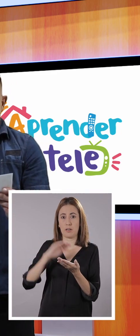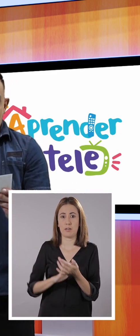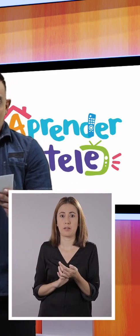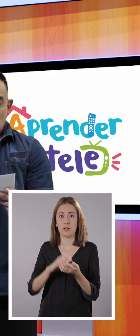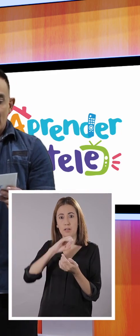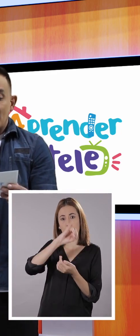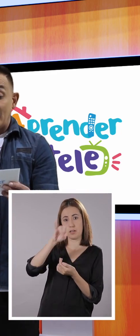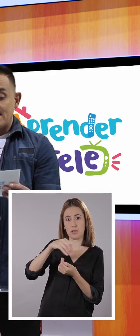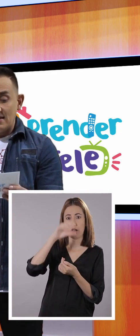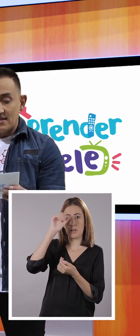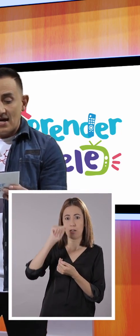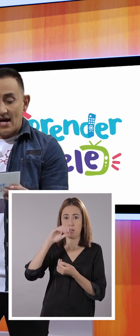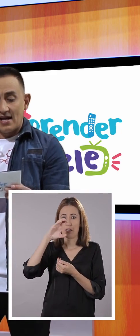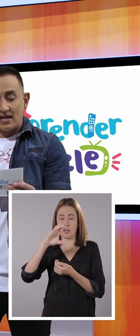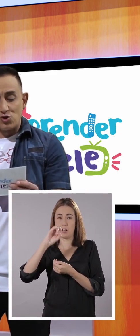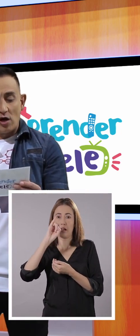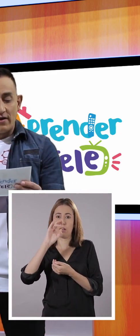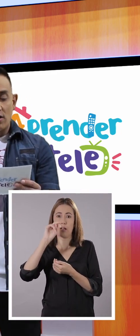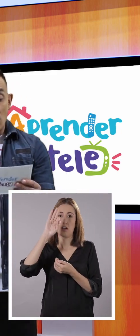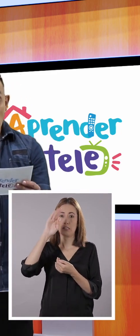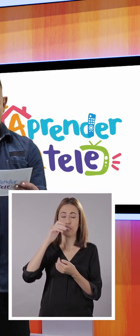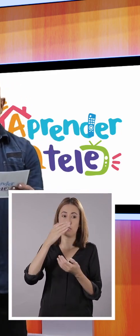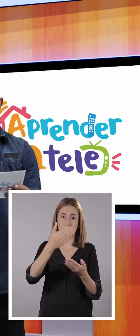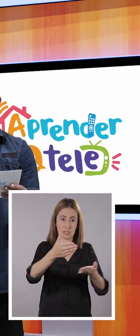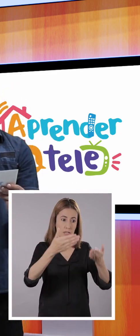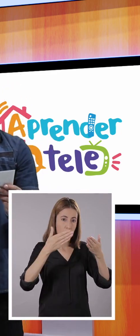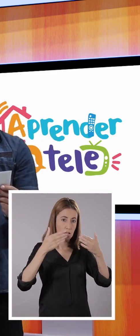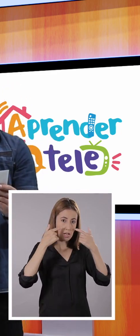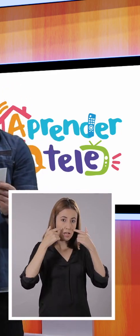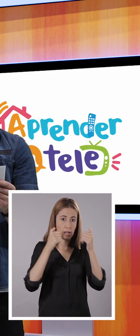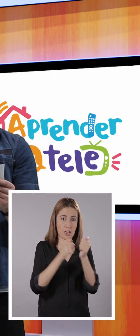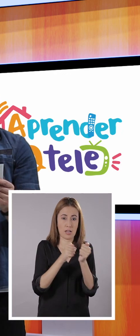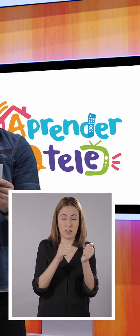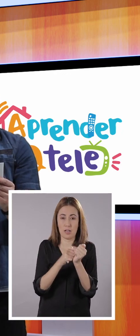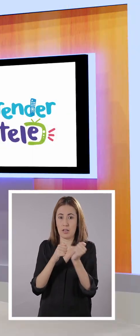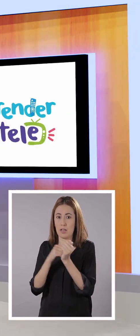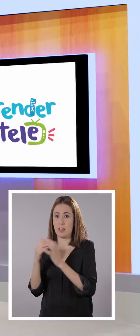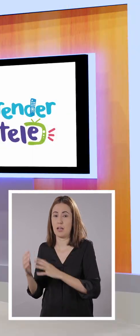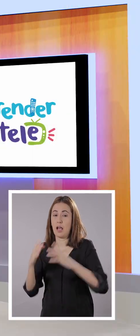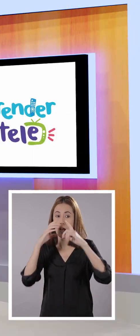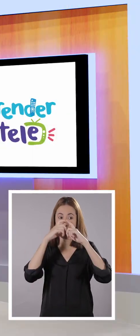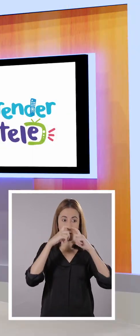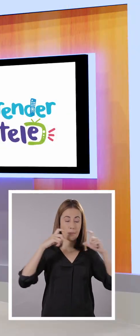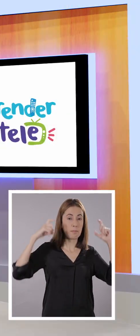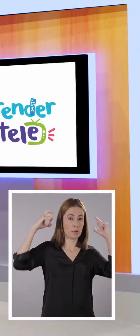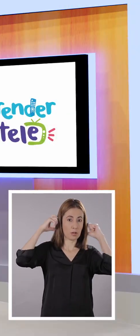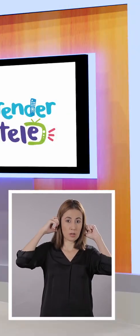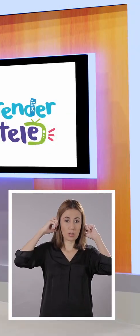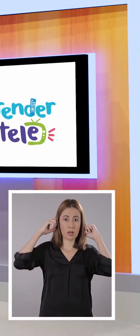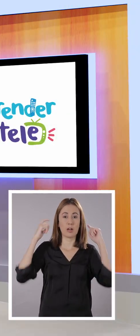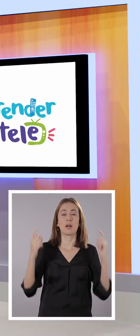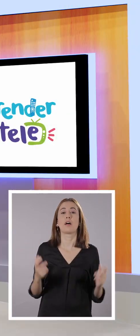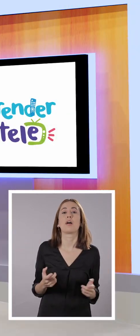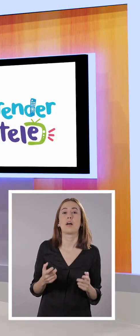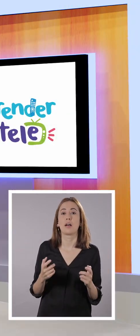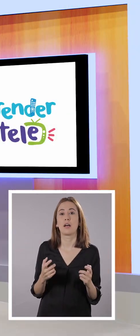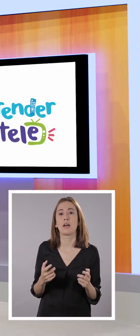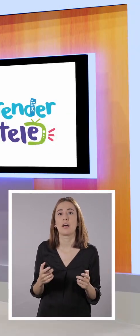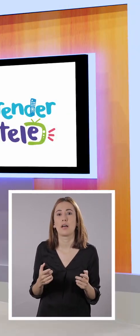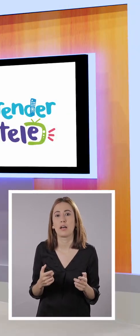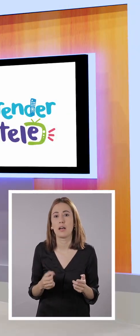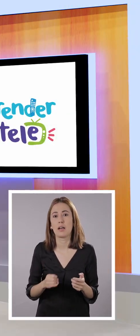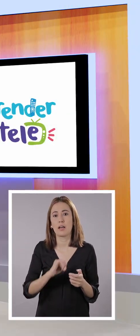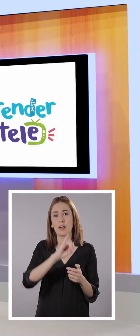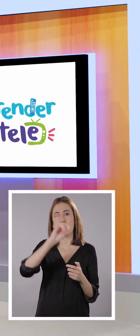Nuevamente. Jacinta alcanzó a ver cómo el bicho se acercaba al vecindario. Se puso una mascarilla. Ah,